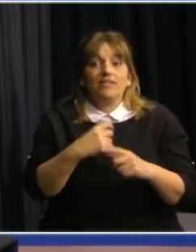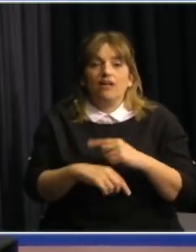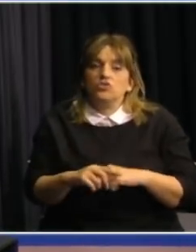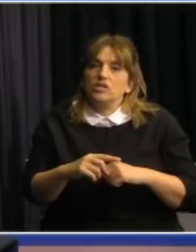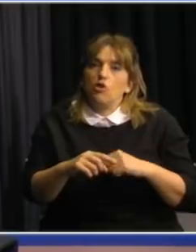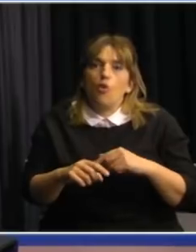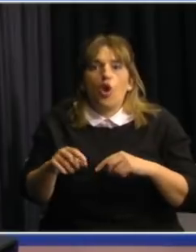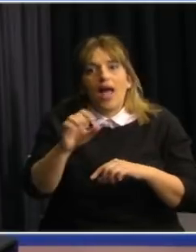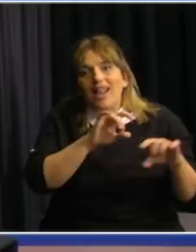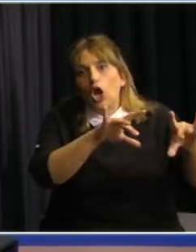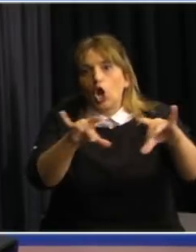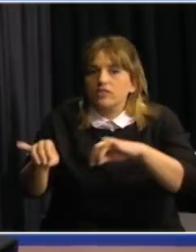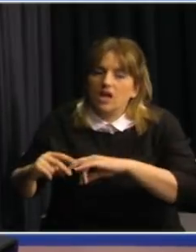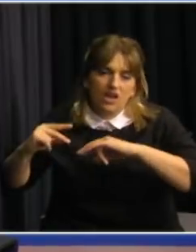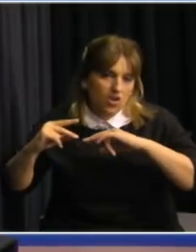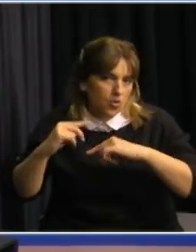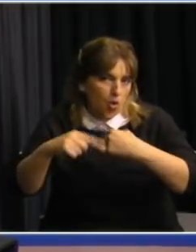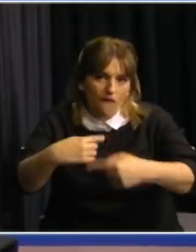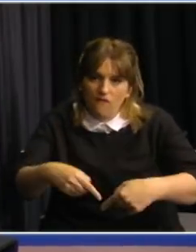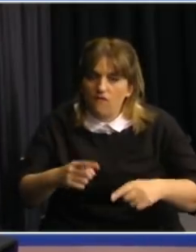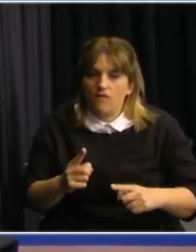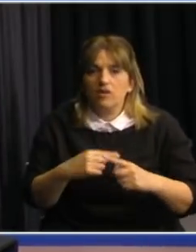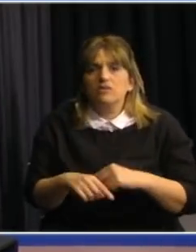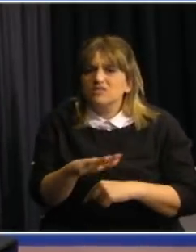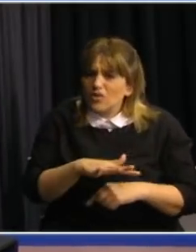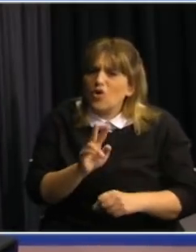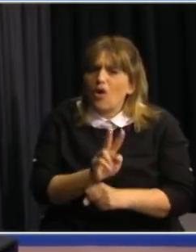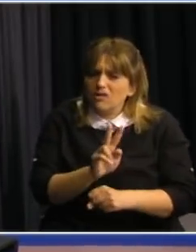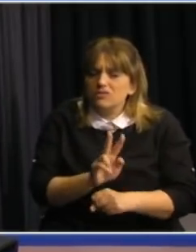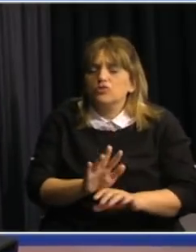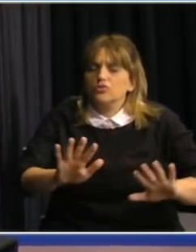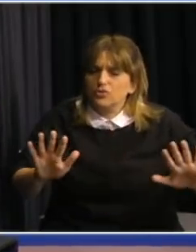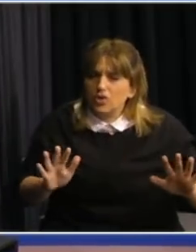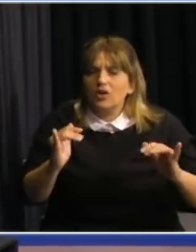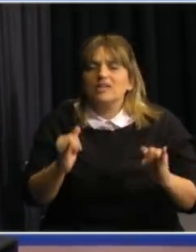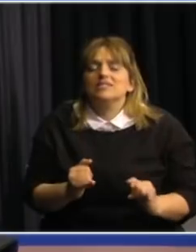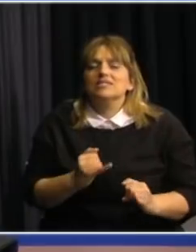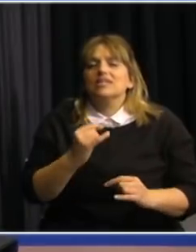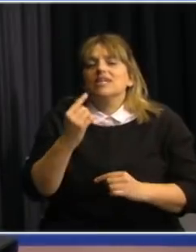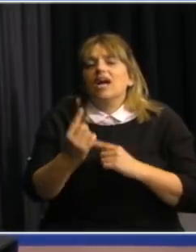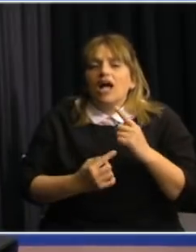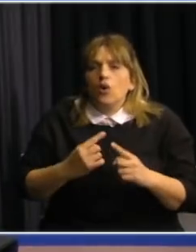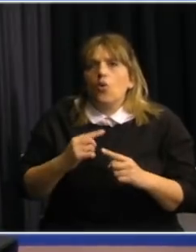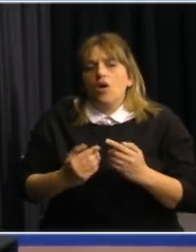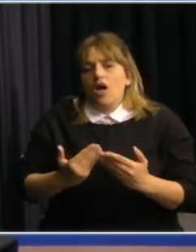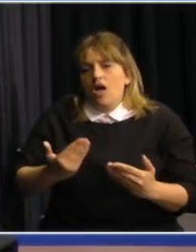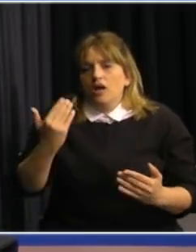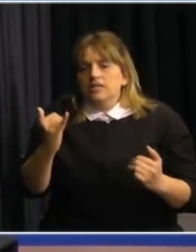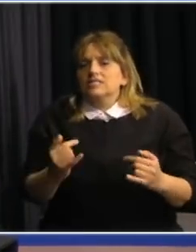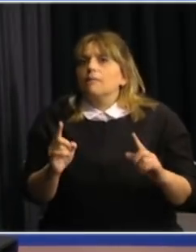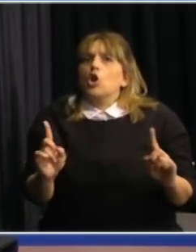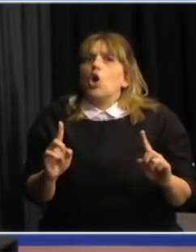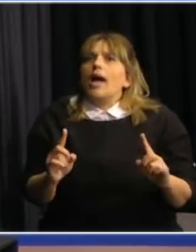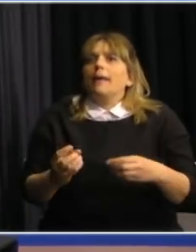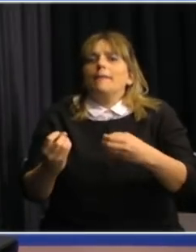sostenida. Por lo tanto, la situación se mantiene bajo control relativo, ciertamente con menos margen que antes, pero no se ha